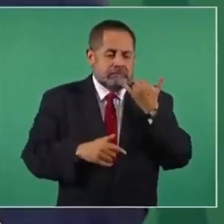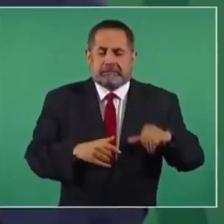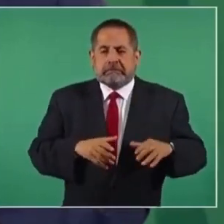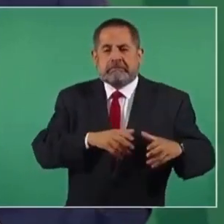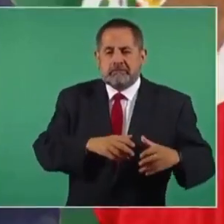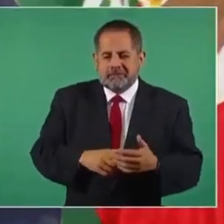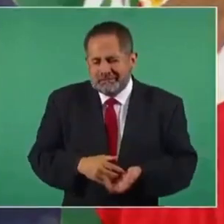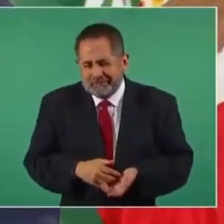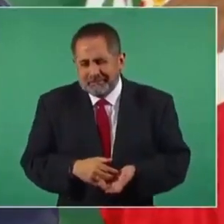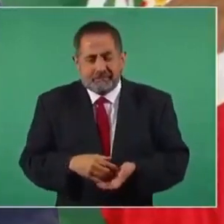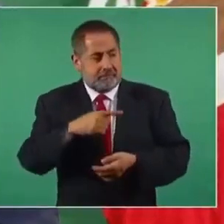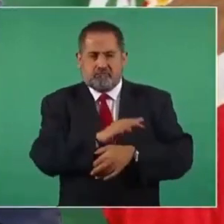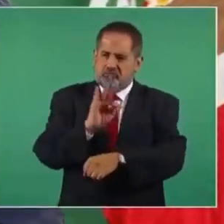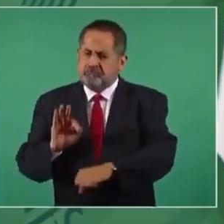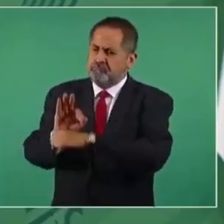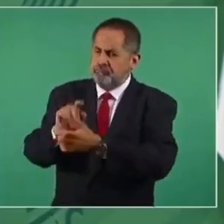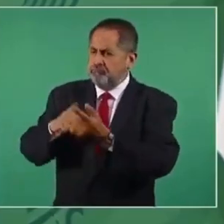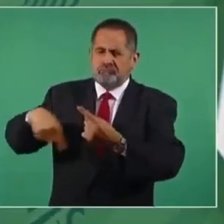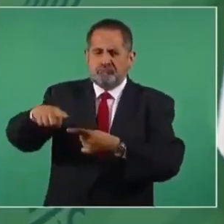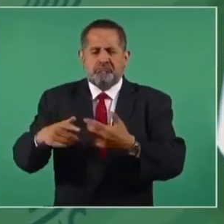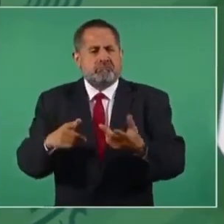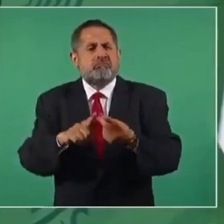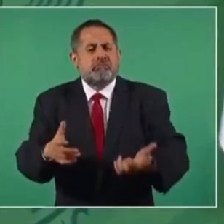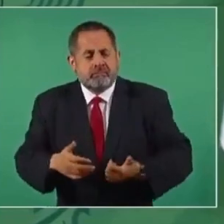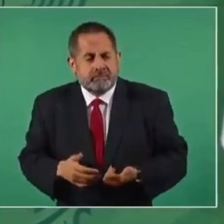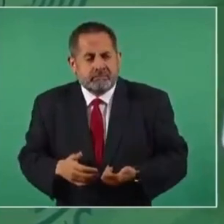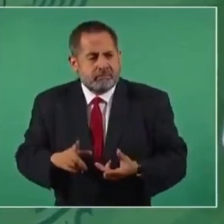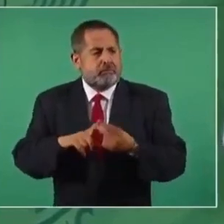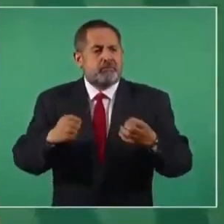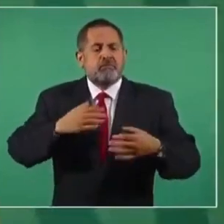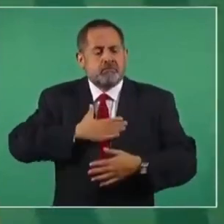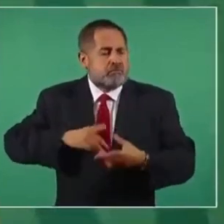intereses creados. No protegen al pueblo. ¿Dónde está la justicia?